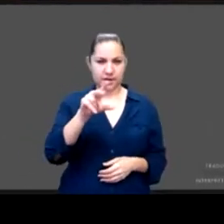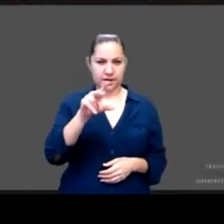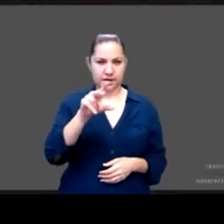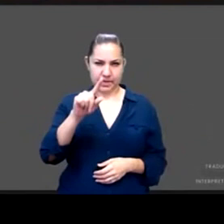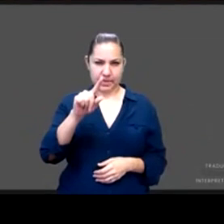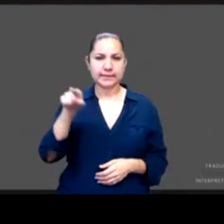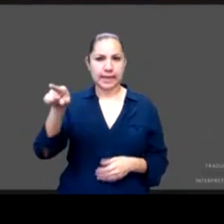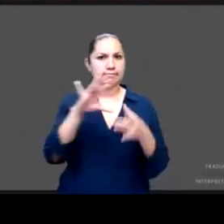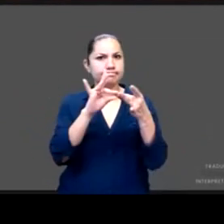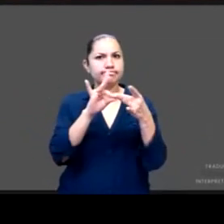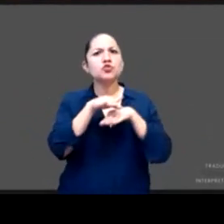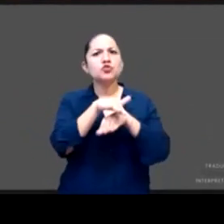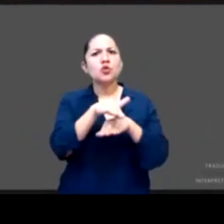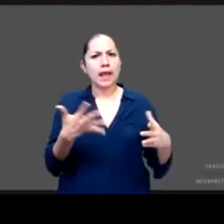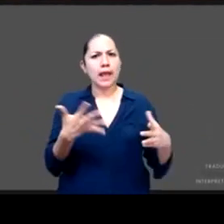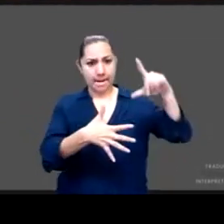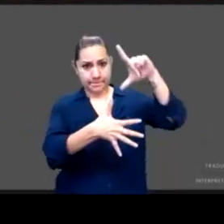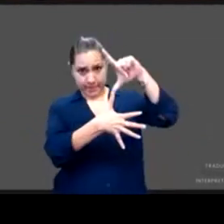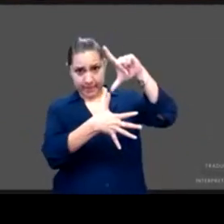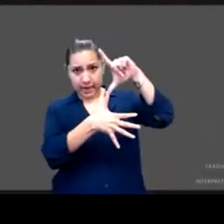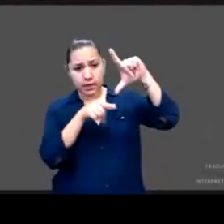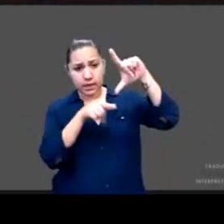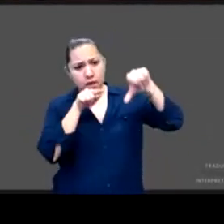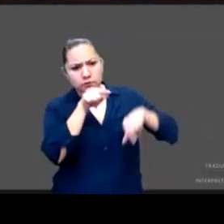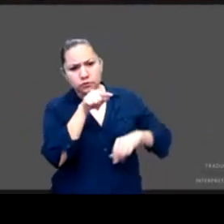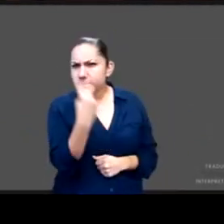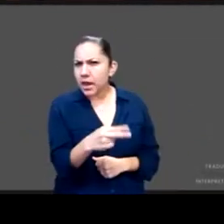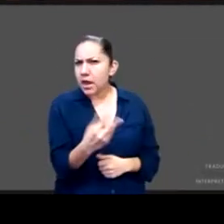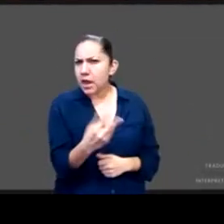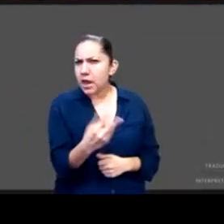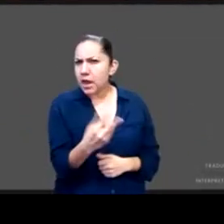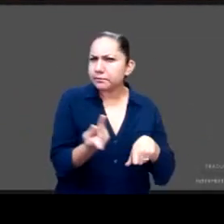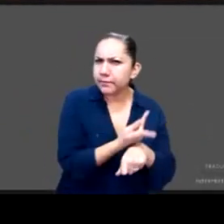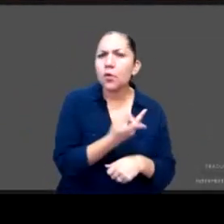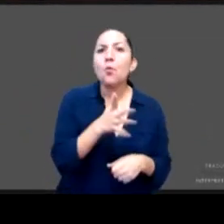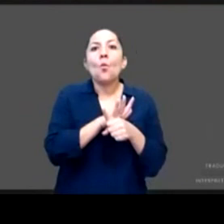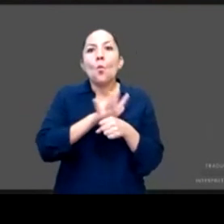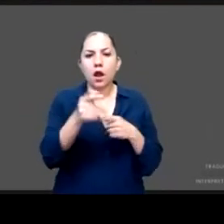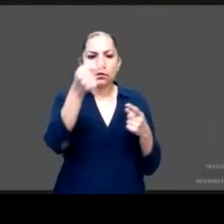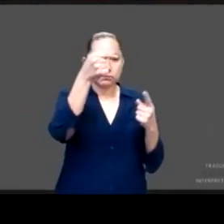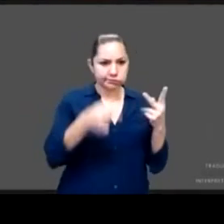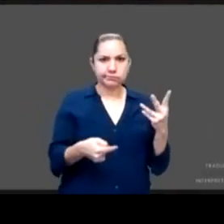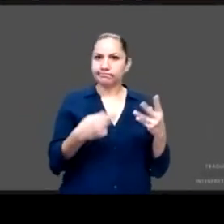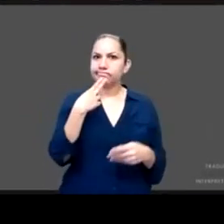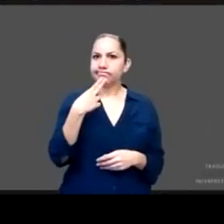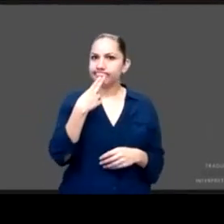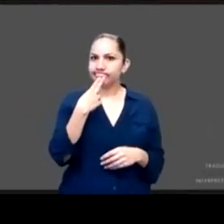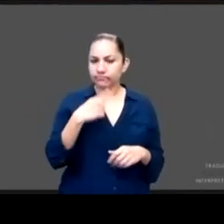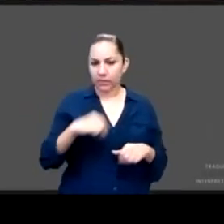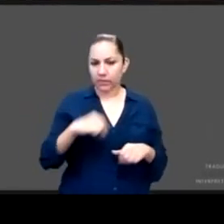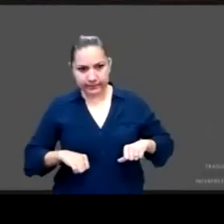en América Latina? ¿Cuáles son las estrategias exitosas, Javier, que nos pudieras compartir? Y una